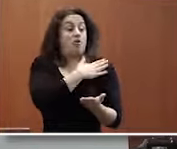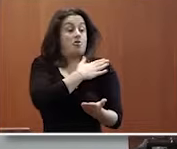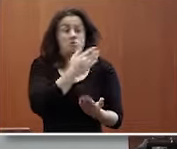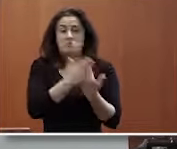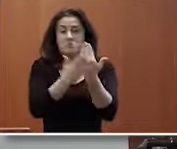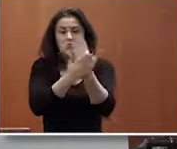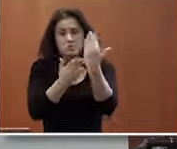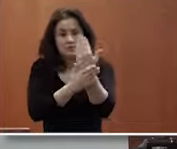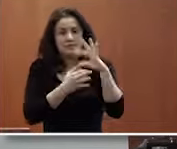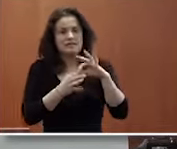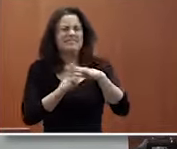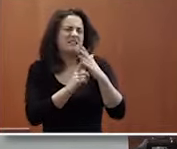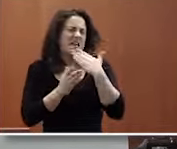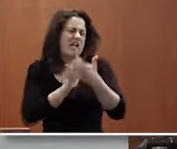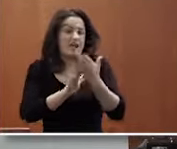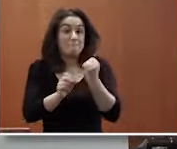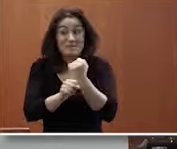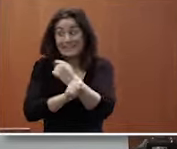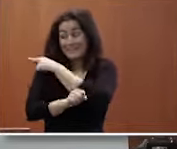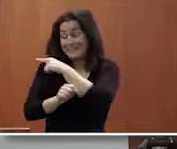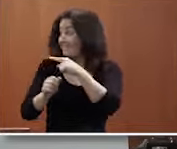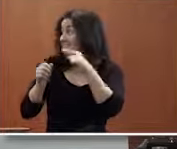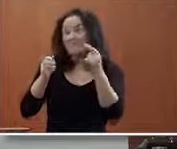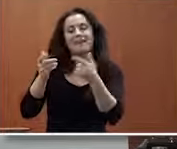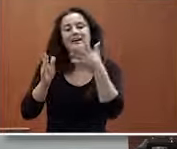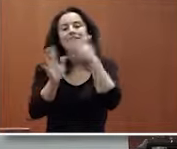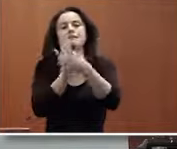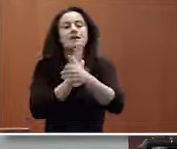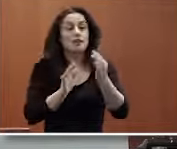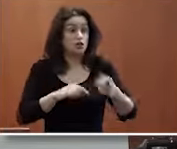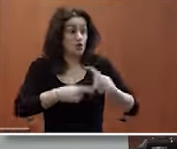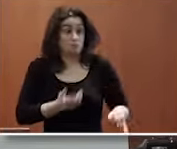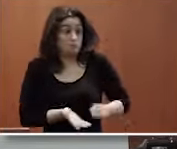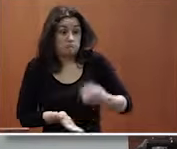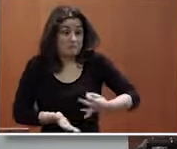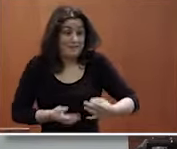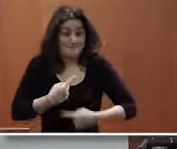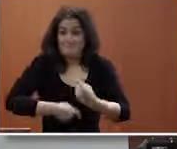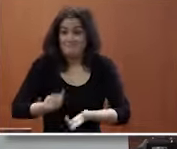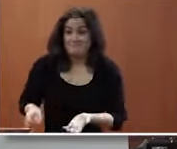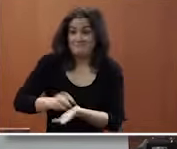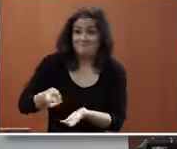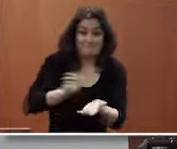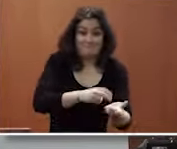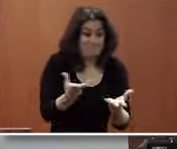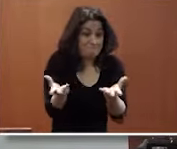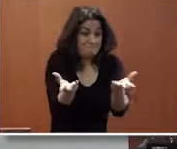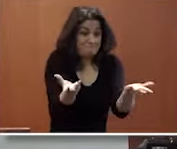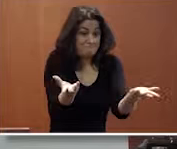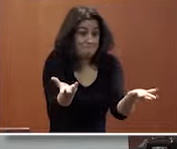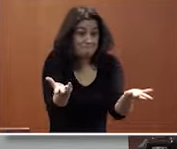días y que trata de explicar que nos tenemos que levantar todos los días hay mucha gente hay mucha gente